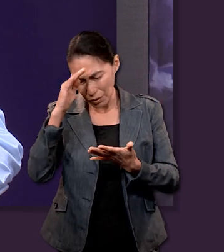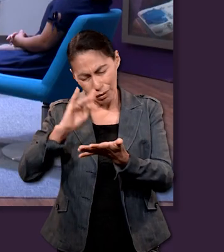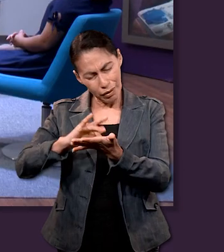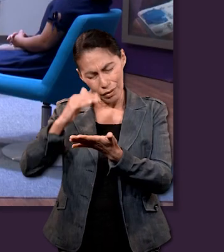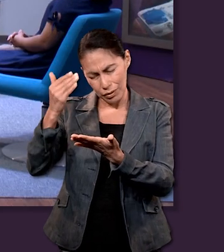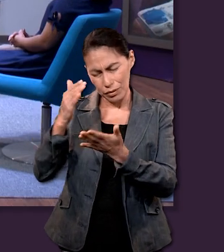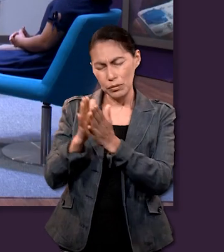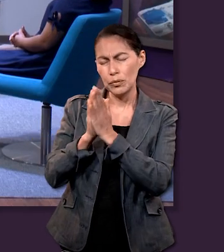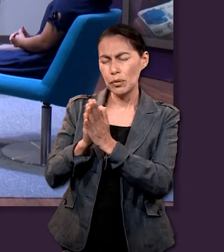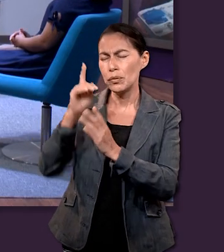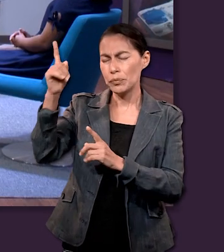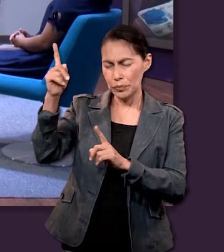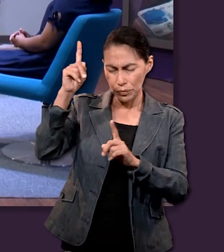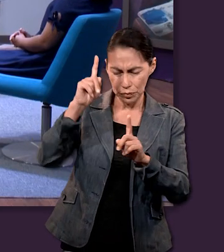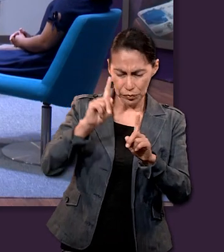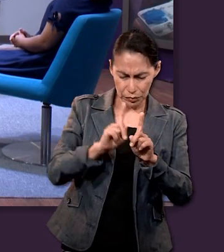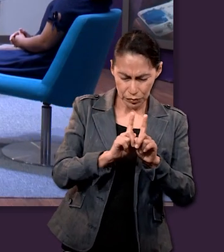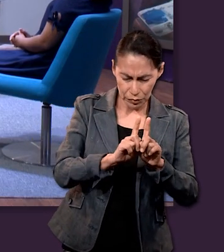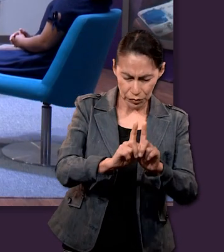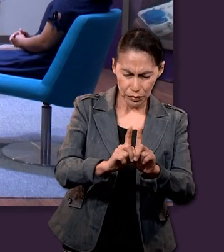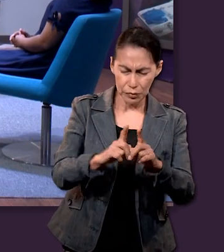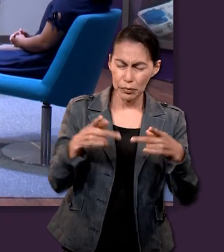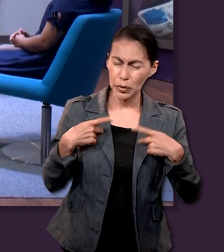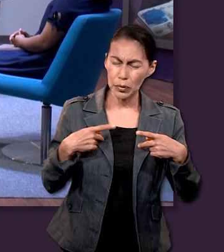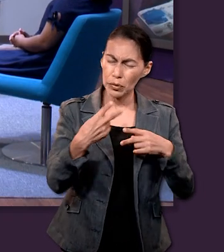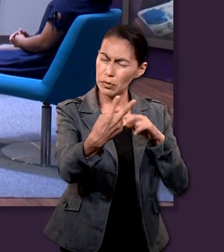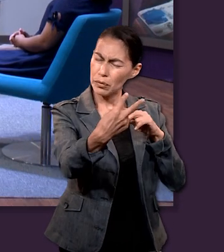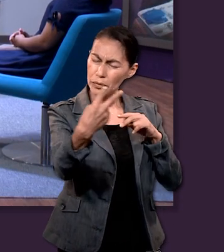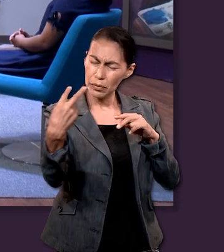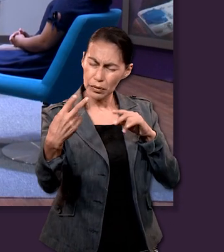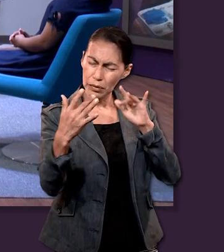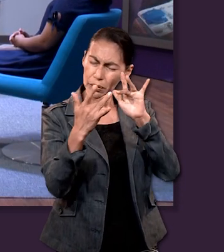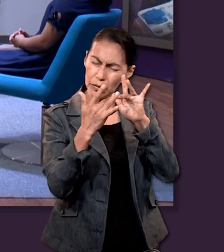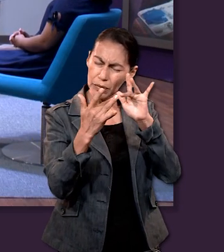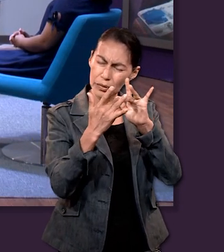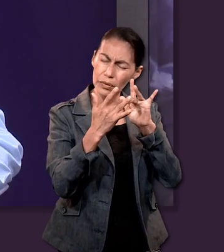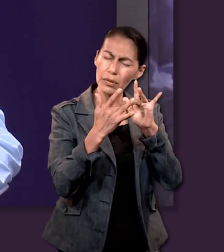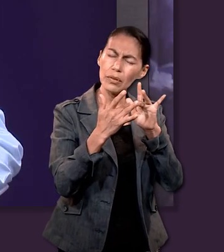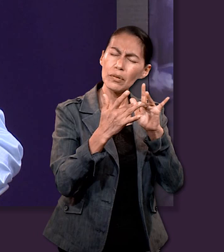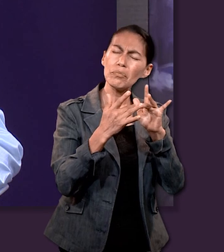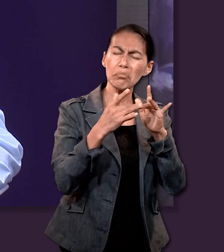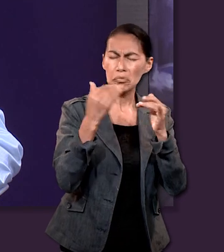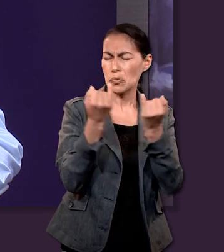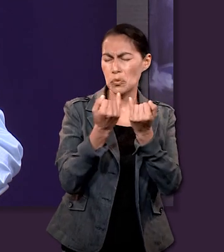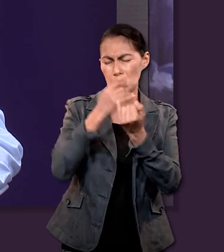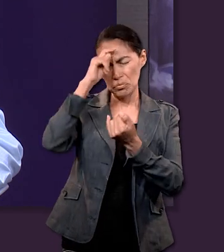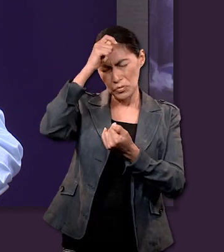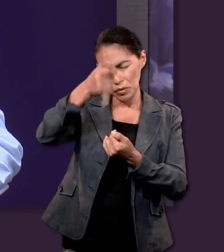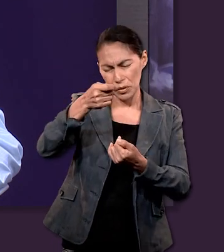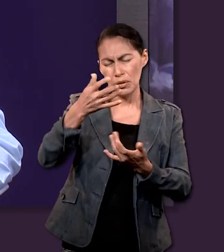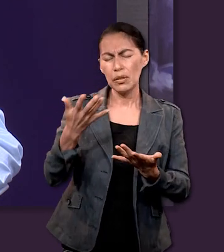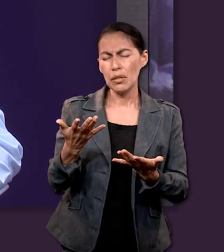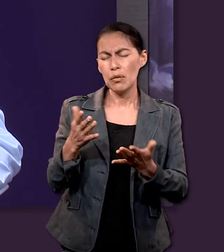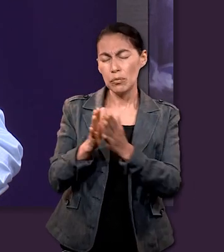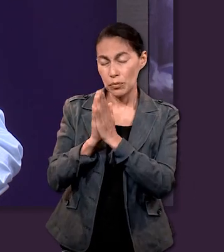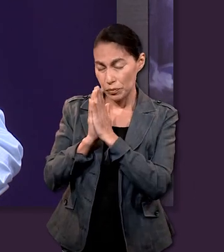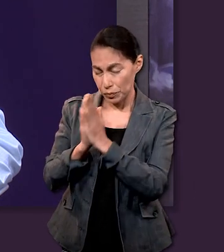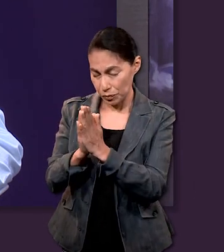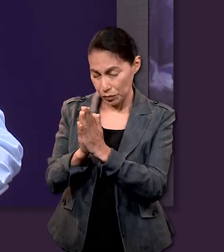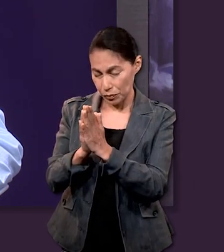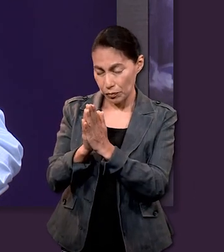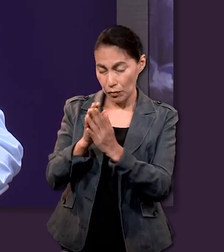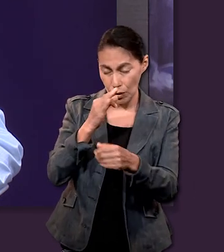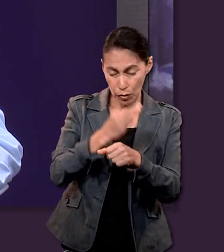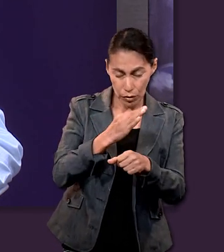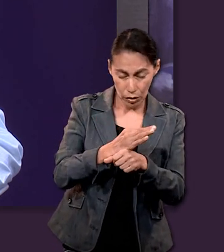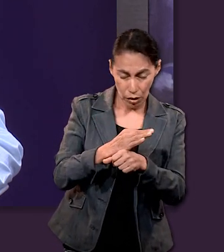favor que te quedes con nosotros, igualmente con las personas que nos ven. Y permite, Señor, que este momento nos ayude